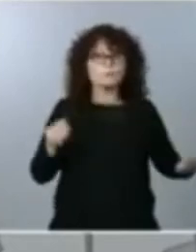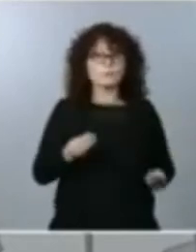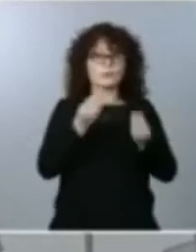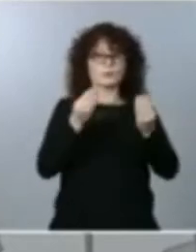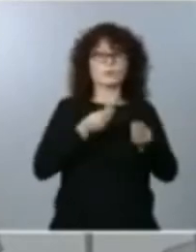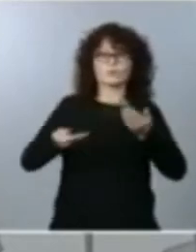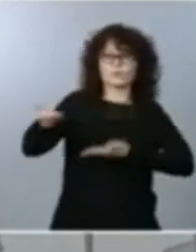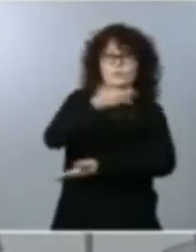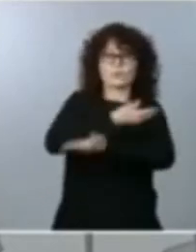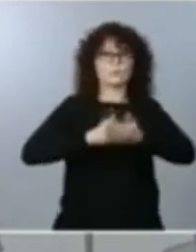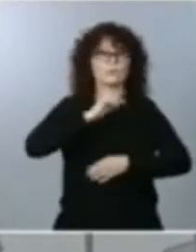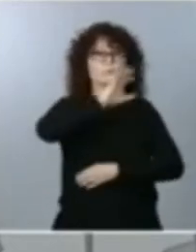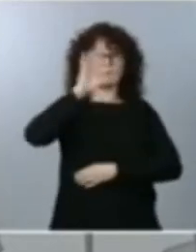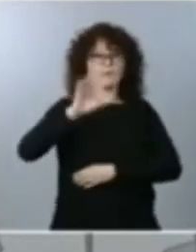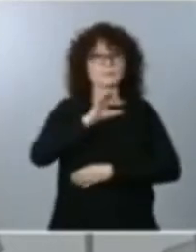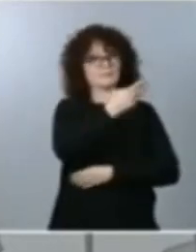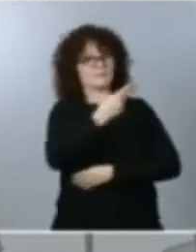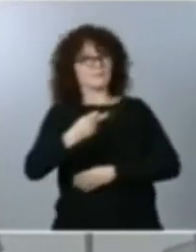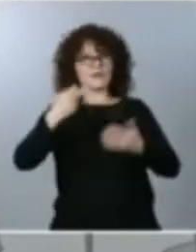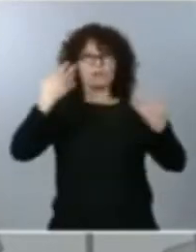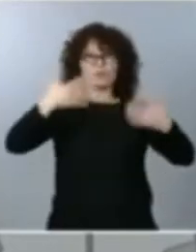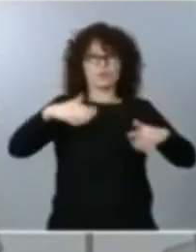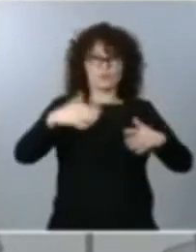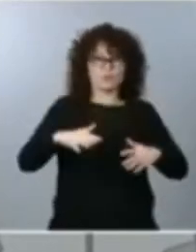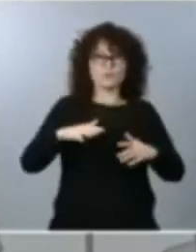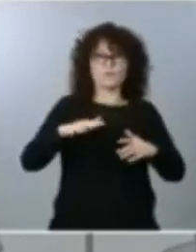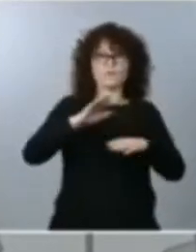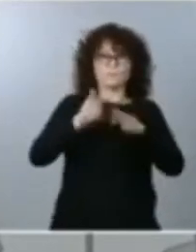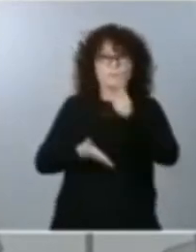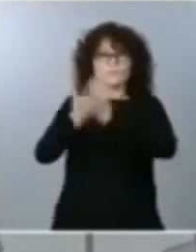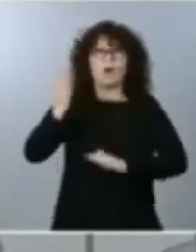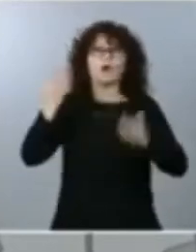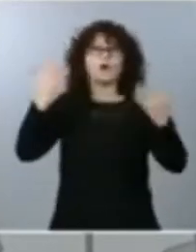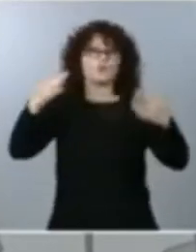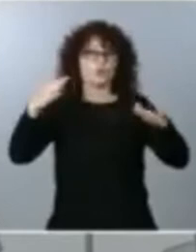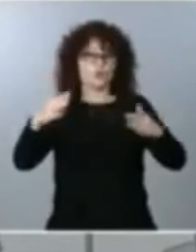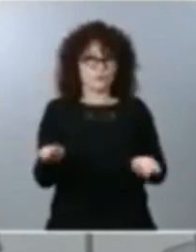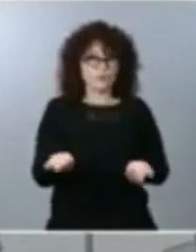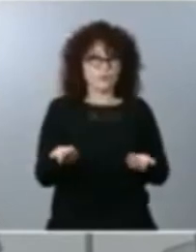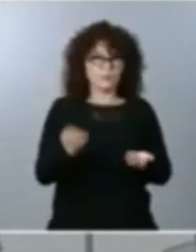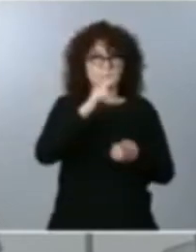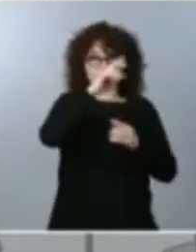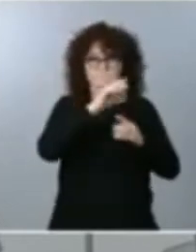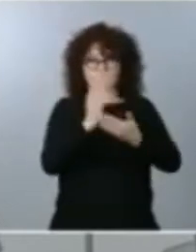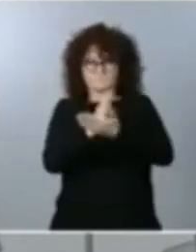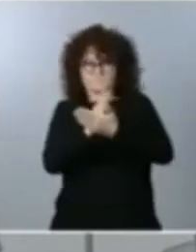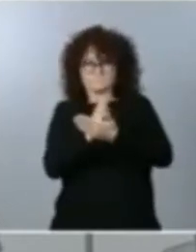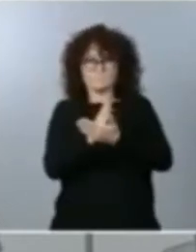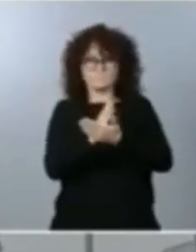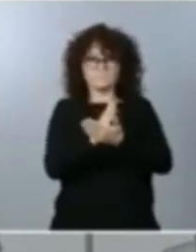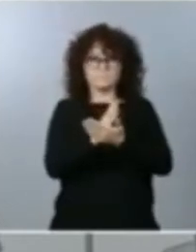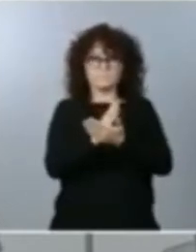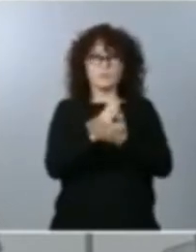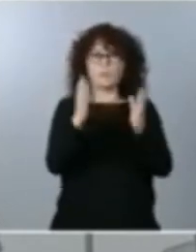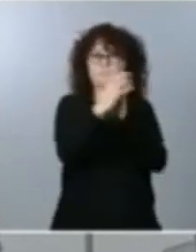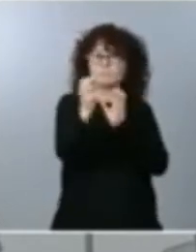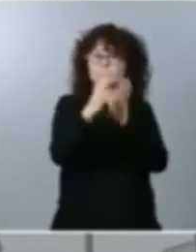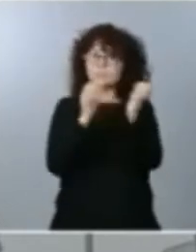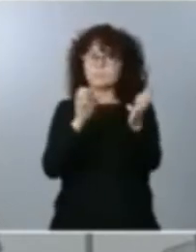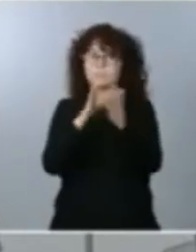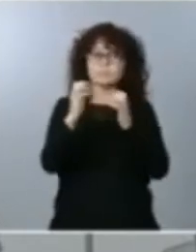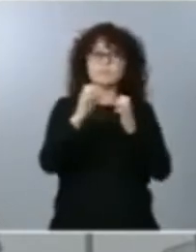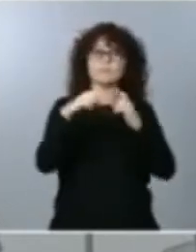origen, de tránsito, de destino, así como la necesidad de atajar las causas de raíz de este fenómeno.